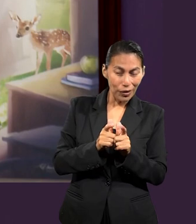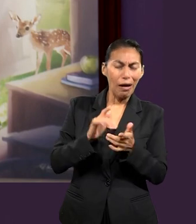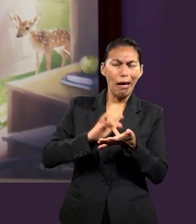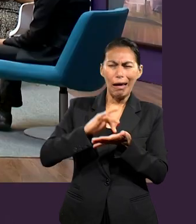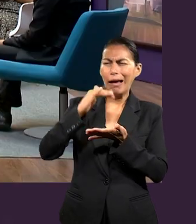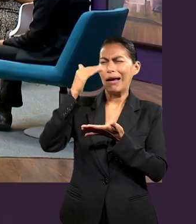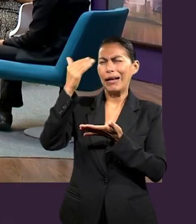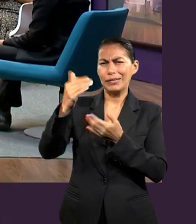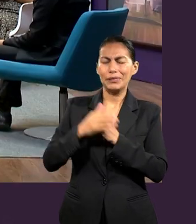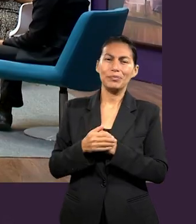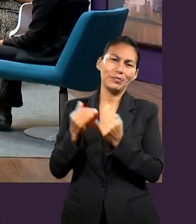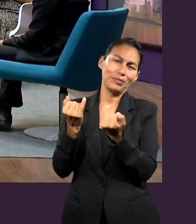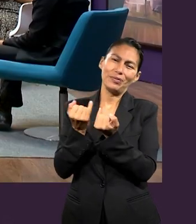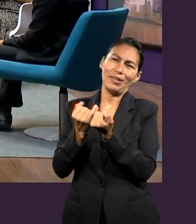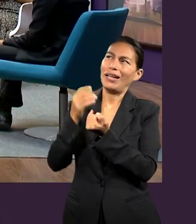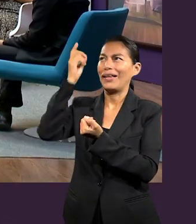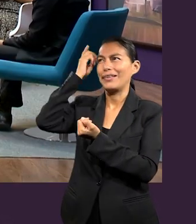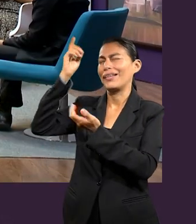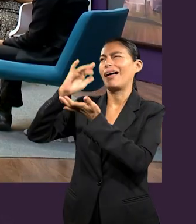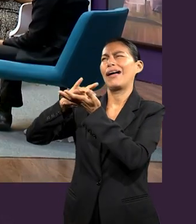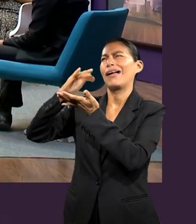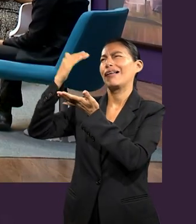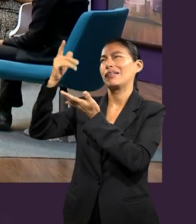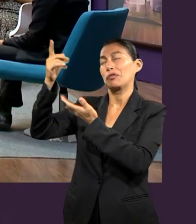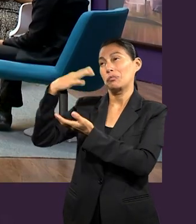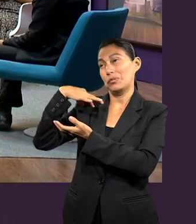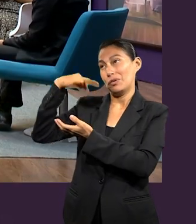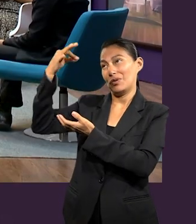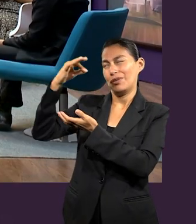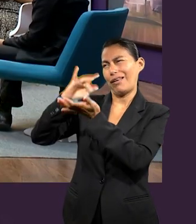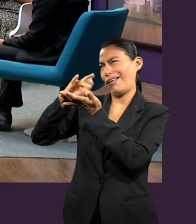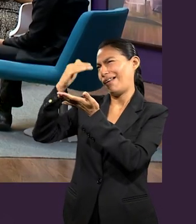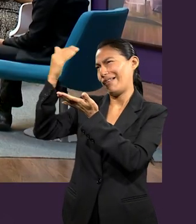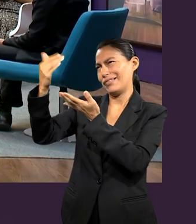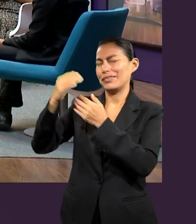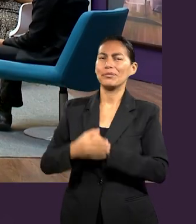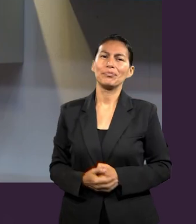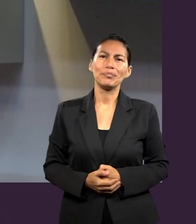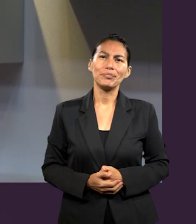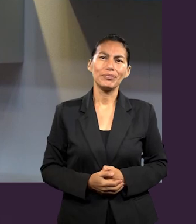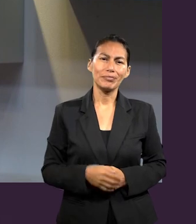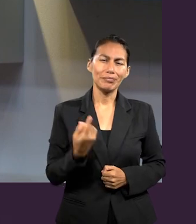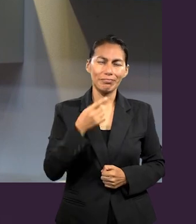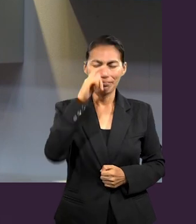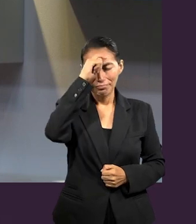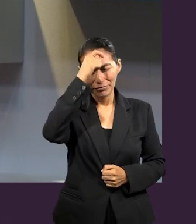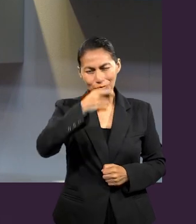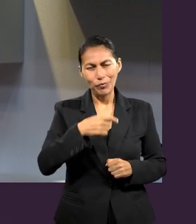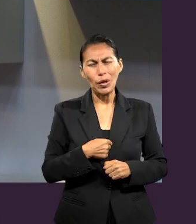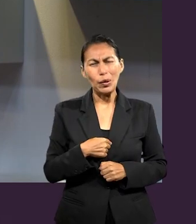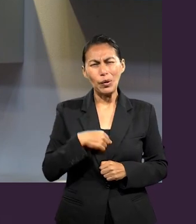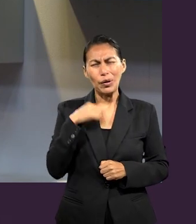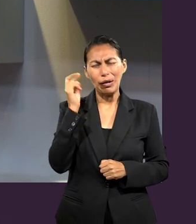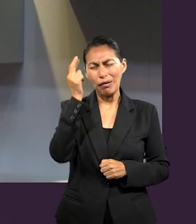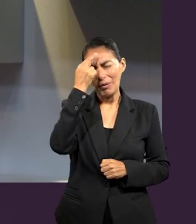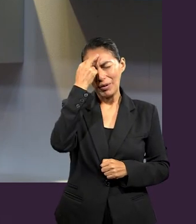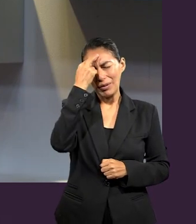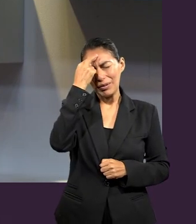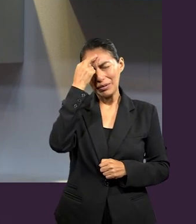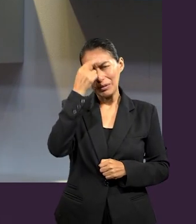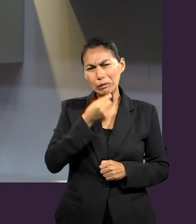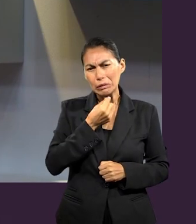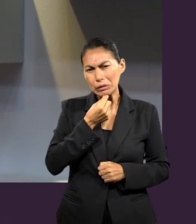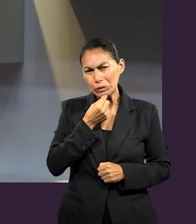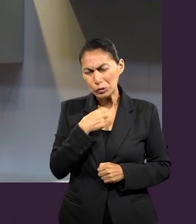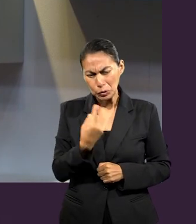esa lista. ¡Qué bendición! Estoy haciendo un poco de memoria. Cuando éramos pequeños, mi padre